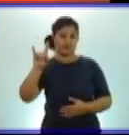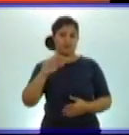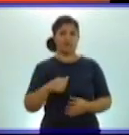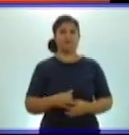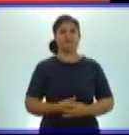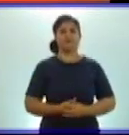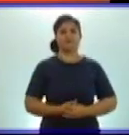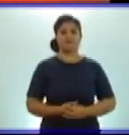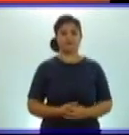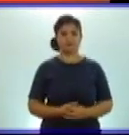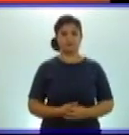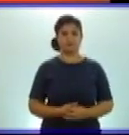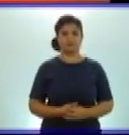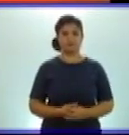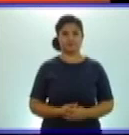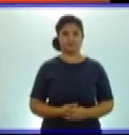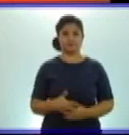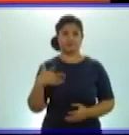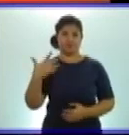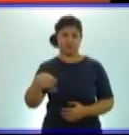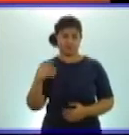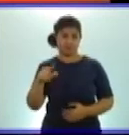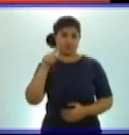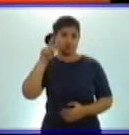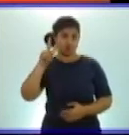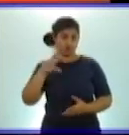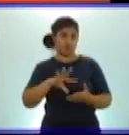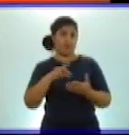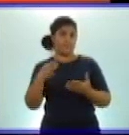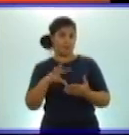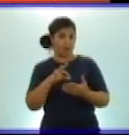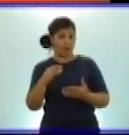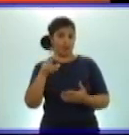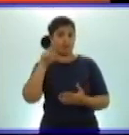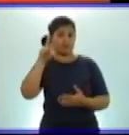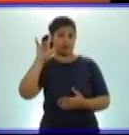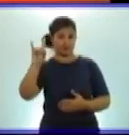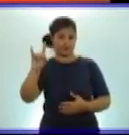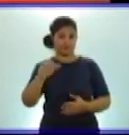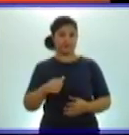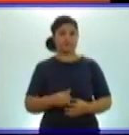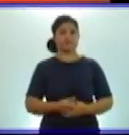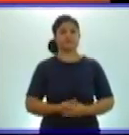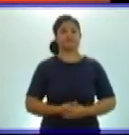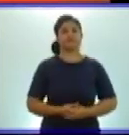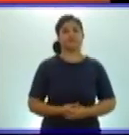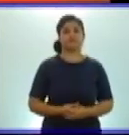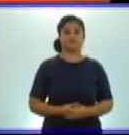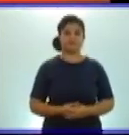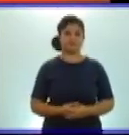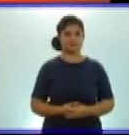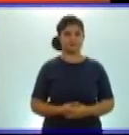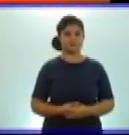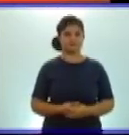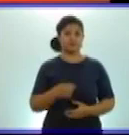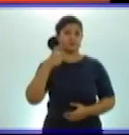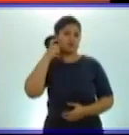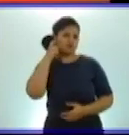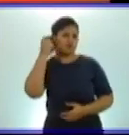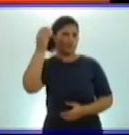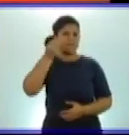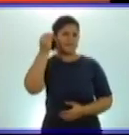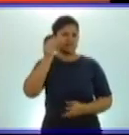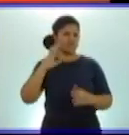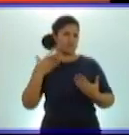esta página. ¿Me permiten leerlo? Dice, Anay piensa en un número que termina en nueve. Es mayor